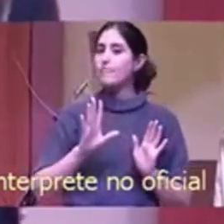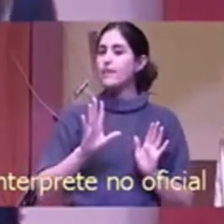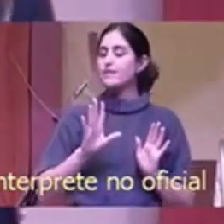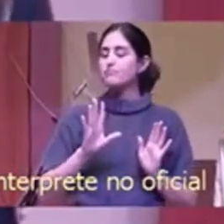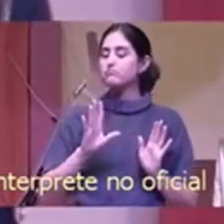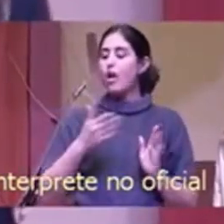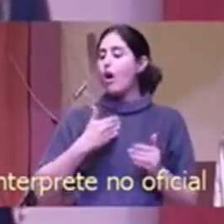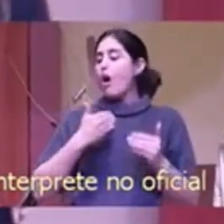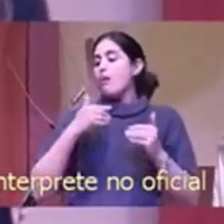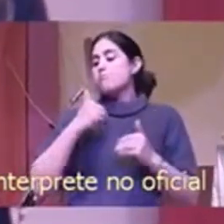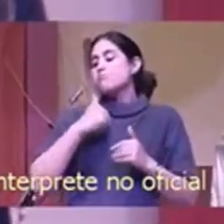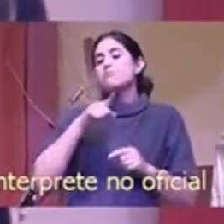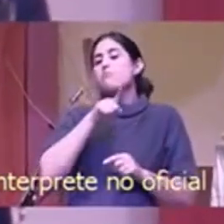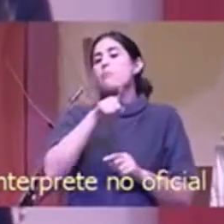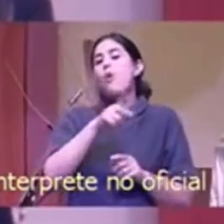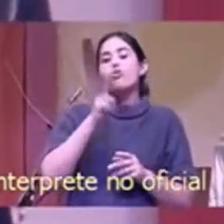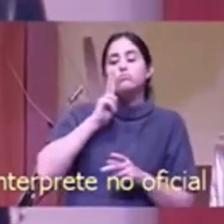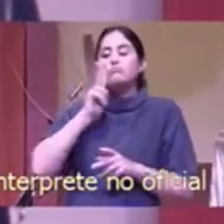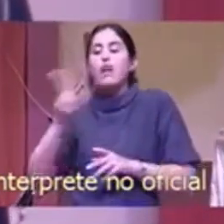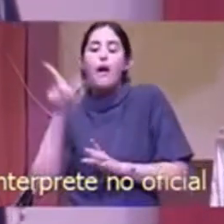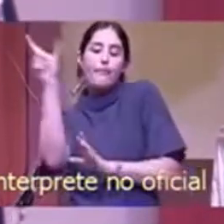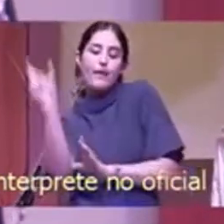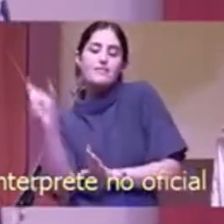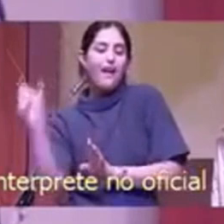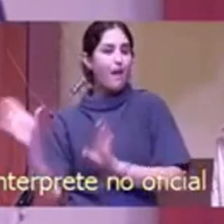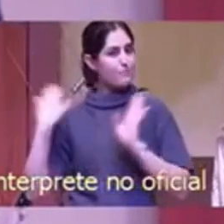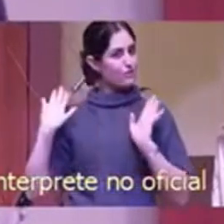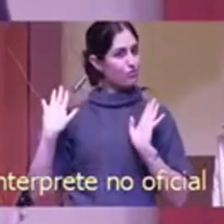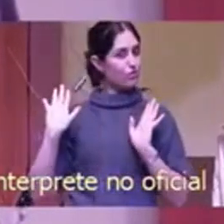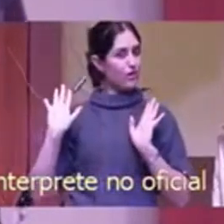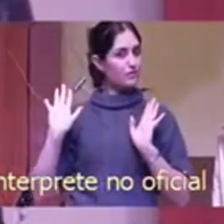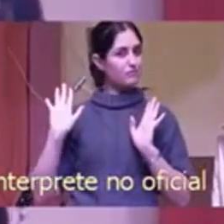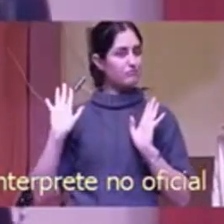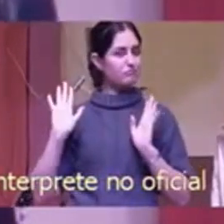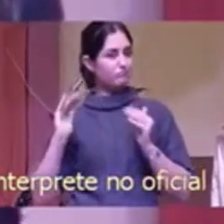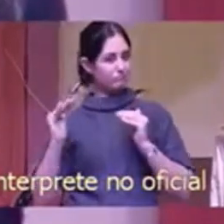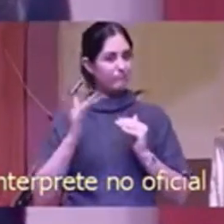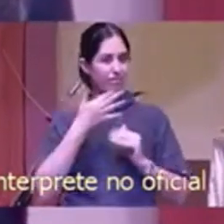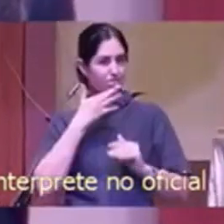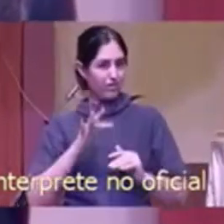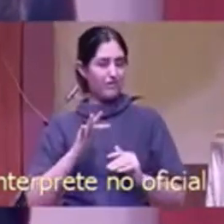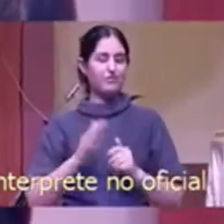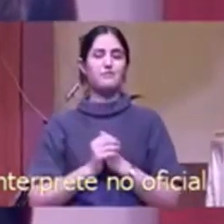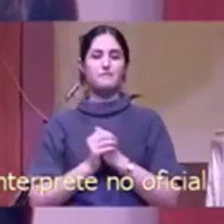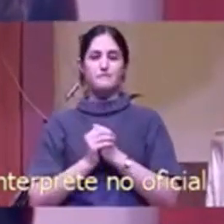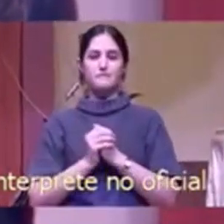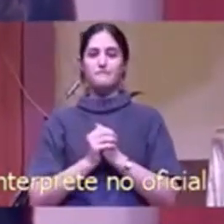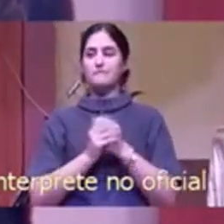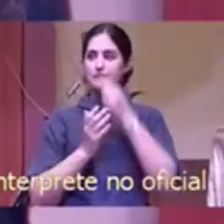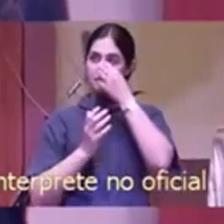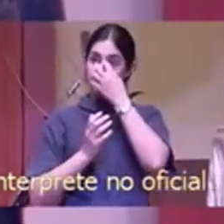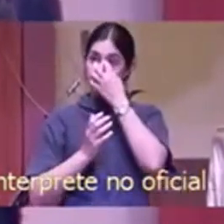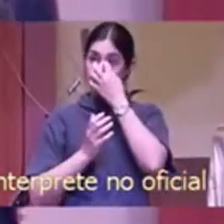usar otras imágenes para explicar esta idea de la cultura.